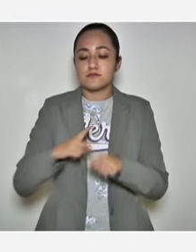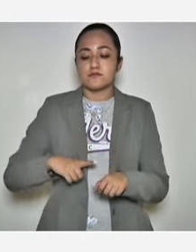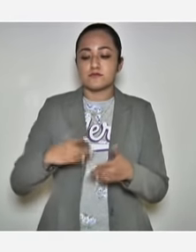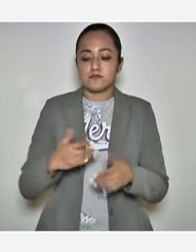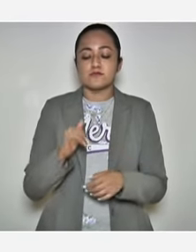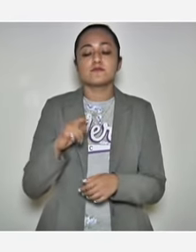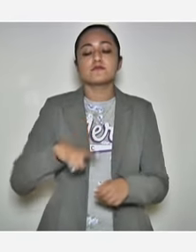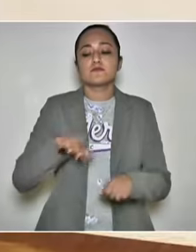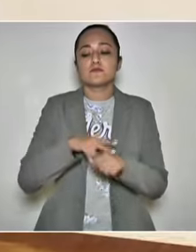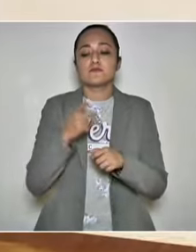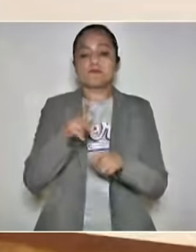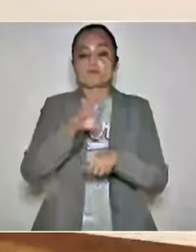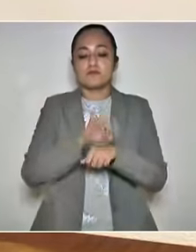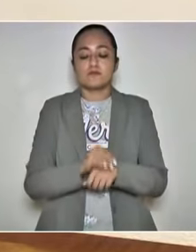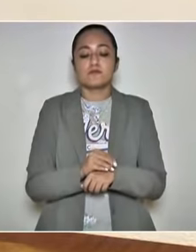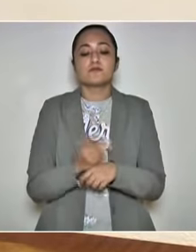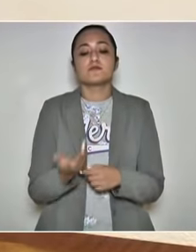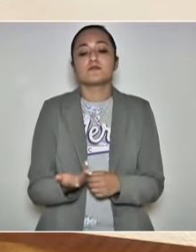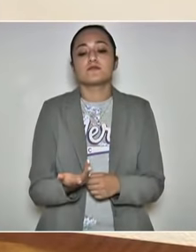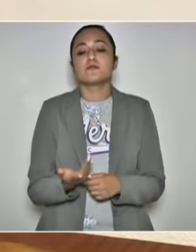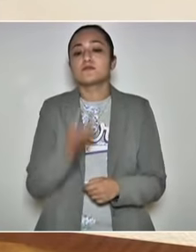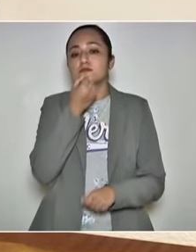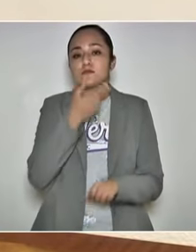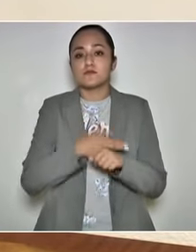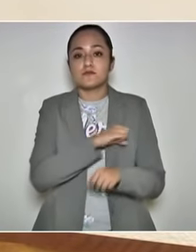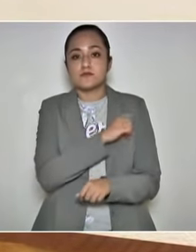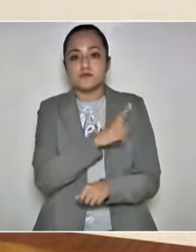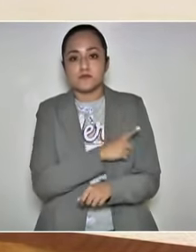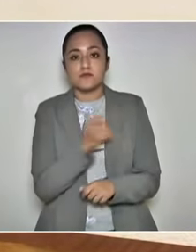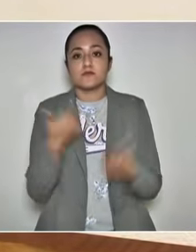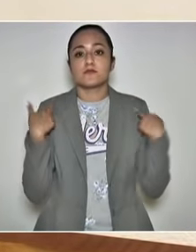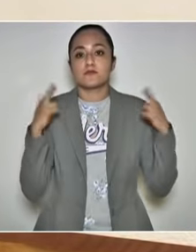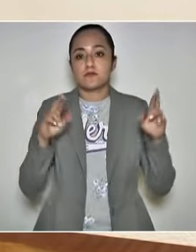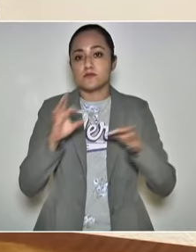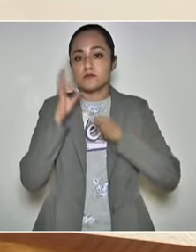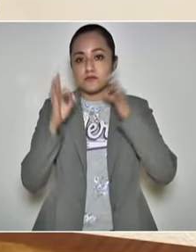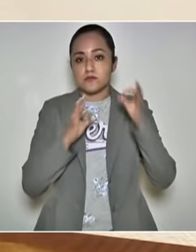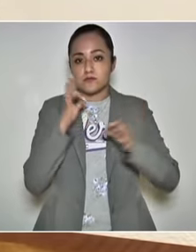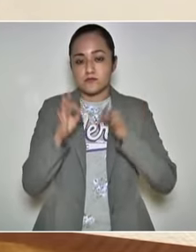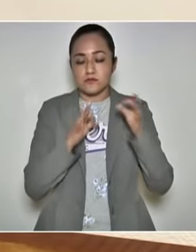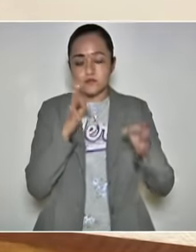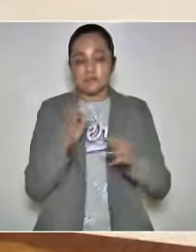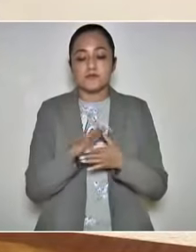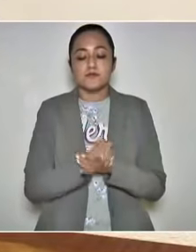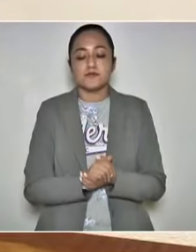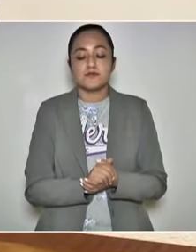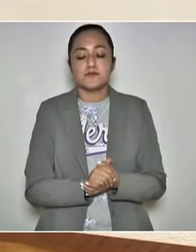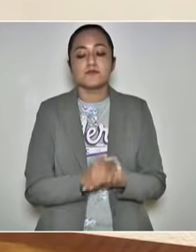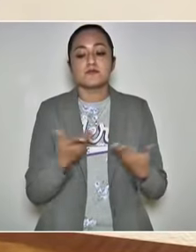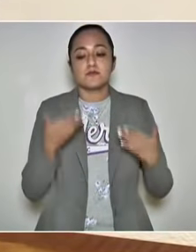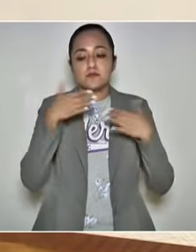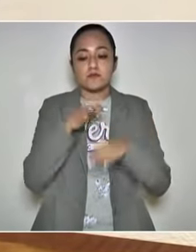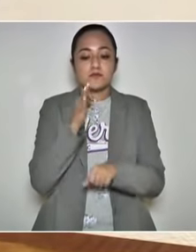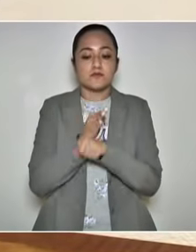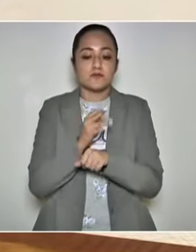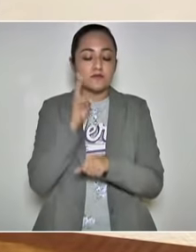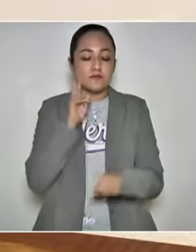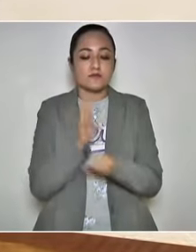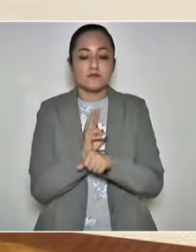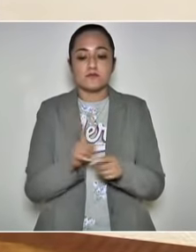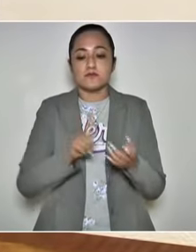Sí, gobernador, con su permiso. Secretario de Salud, representantes de los medios de comunicación, sobre los operativos